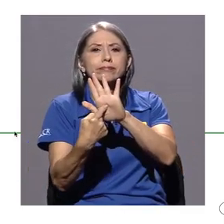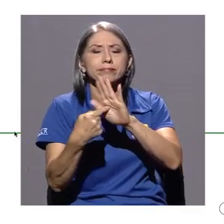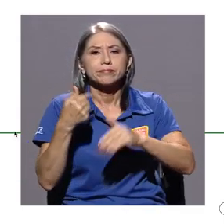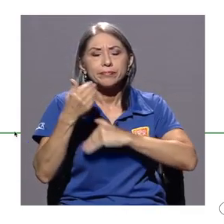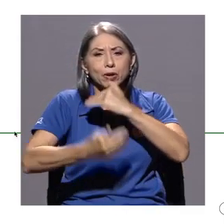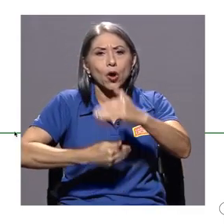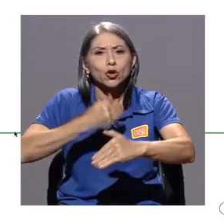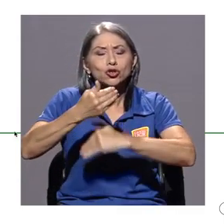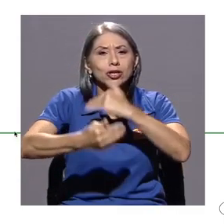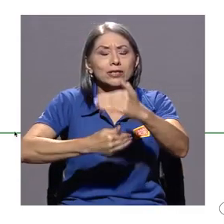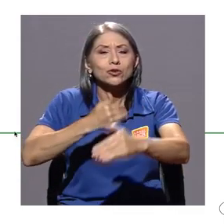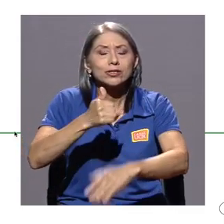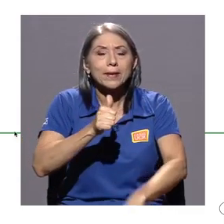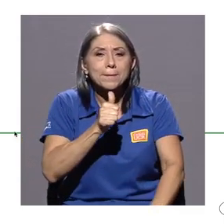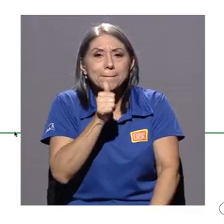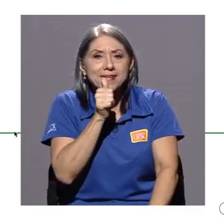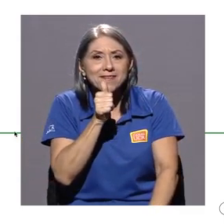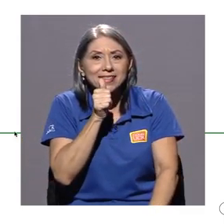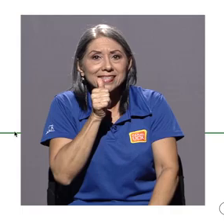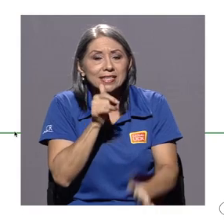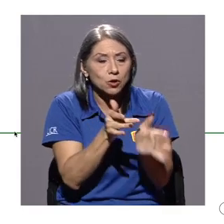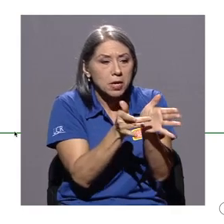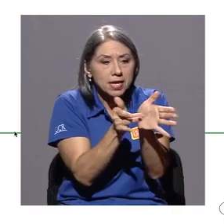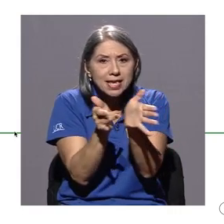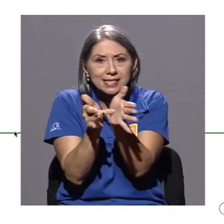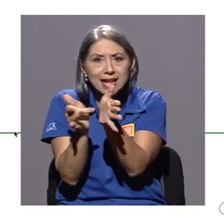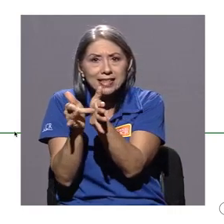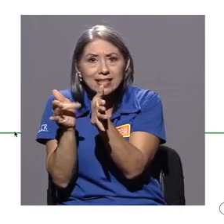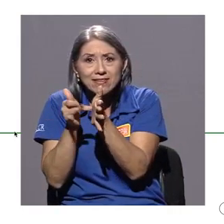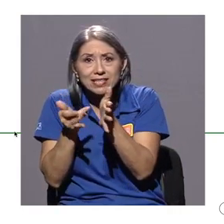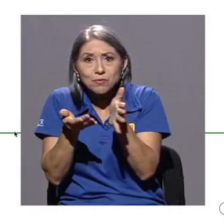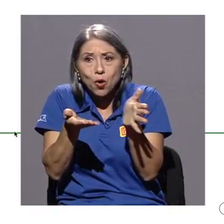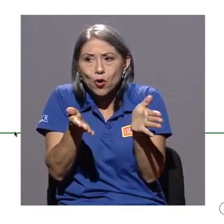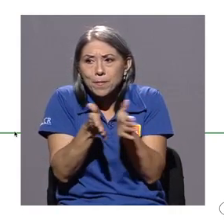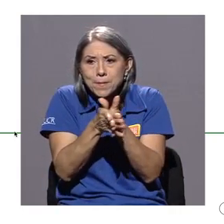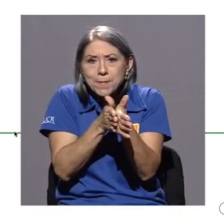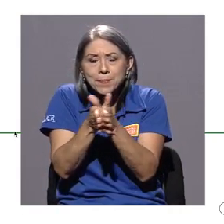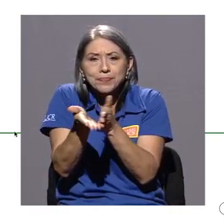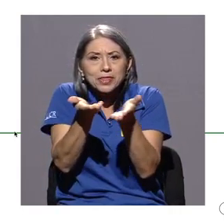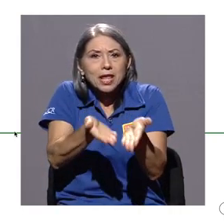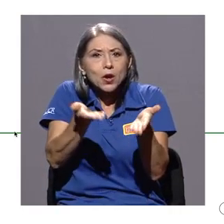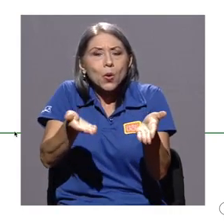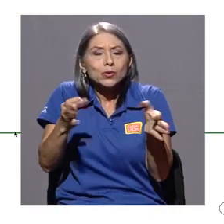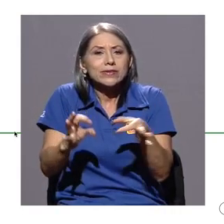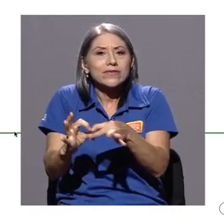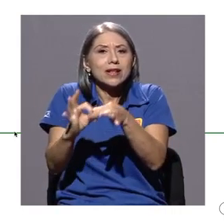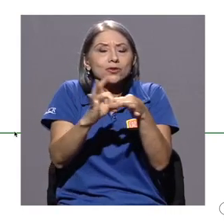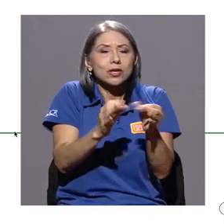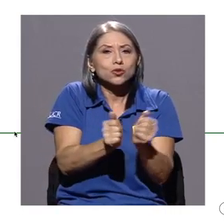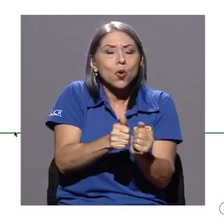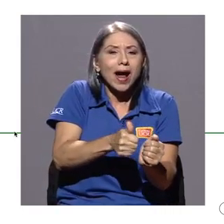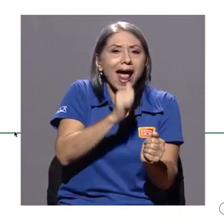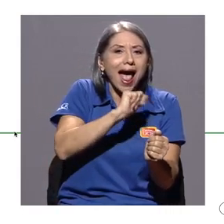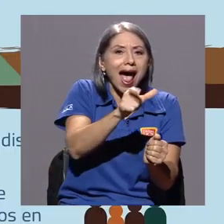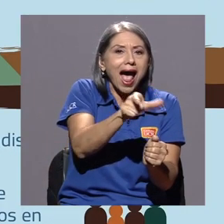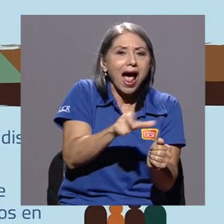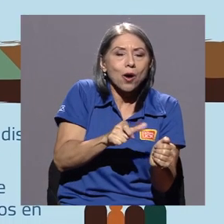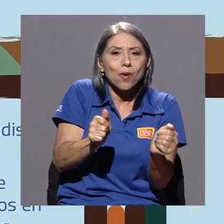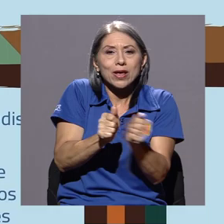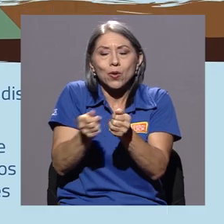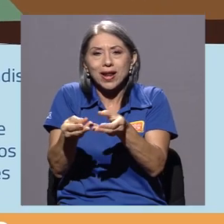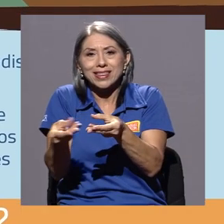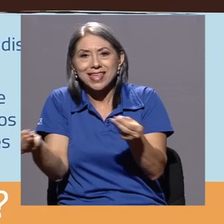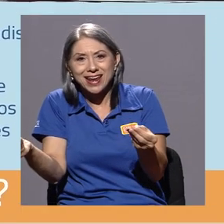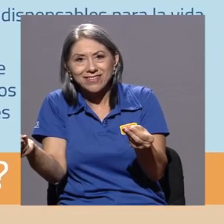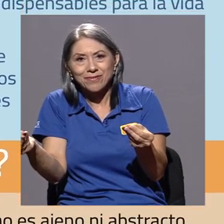los procesos de privatización y extractivismo de bienes comunes relacionados con el agua y con la tierra que